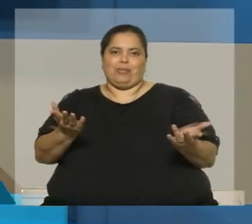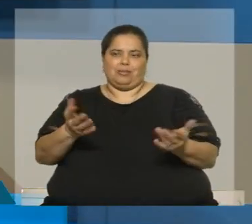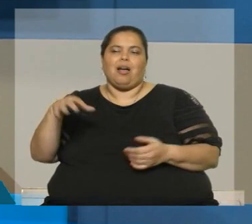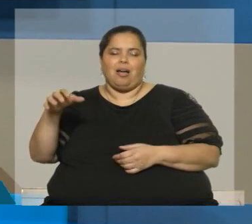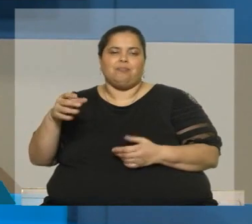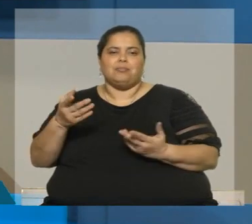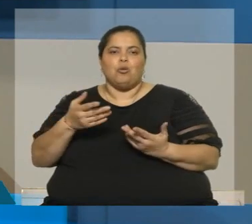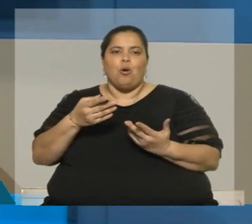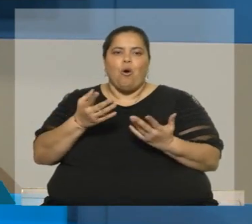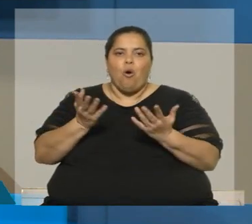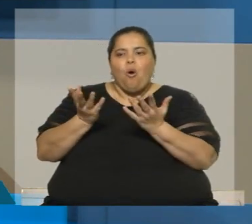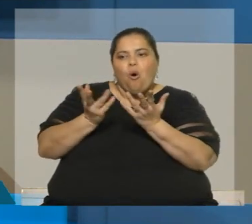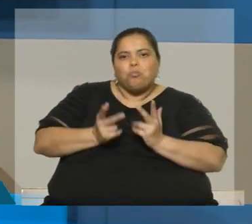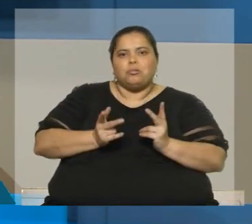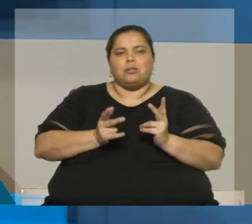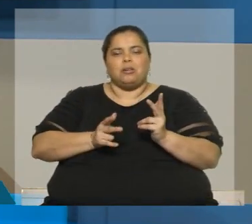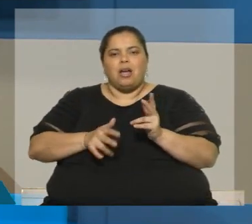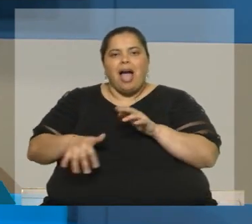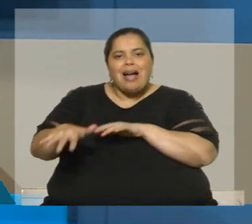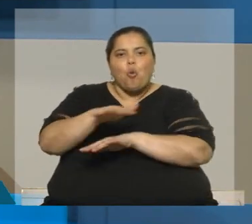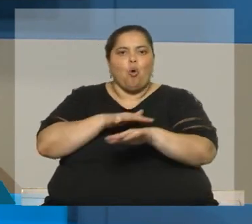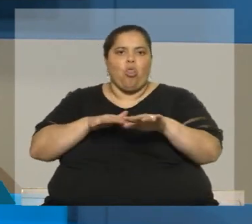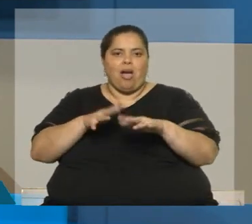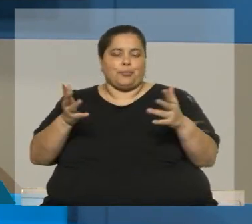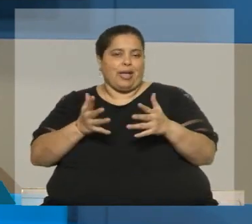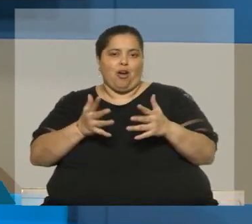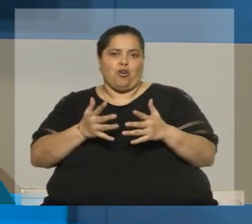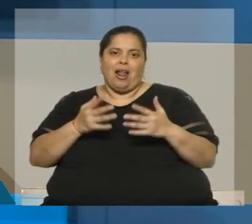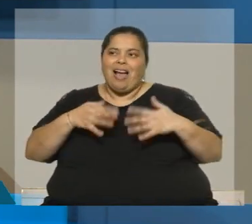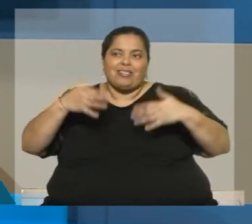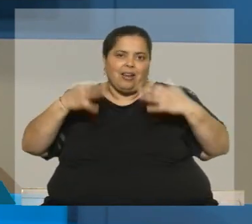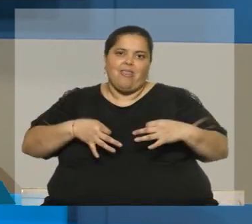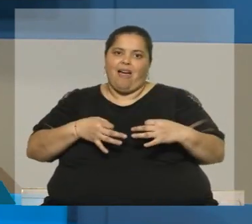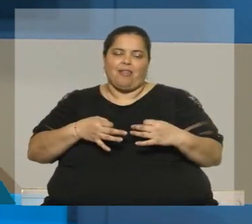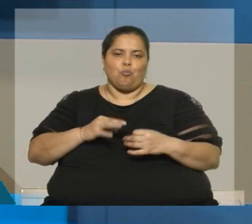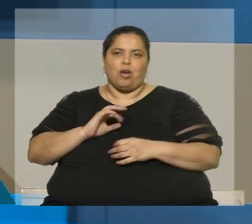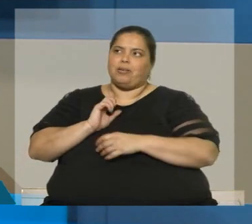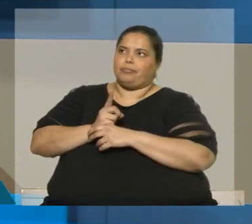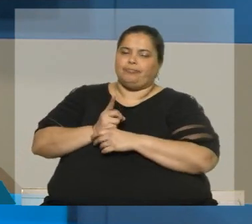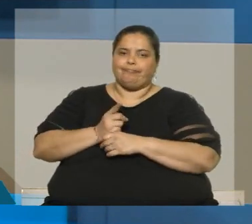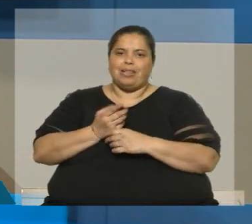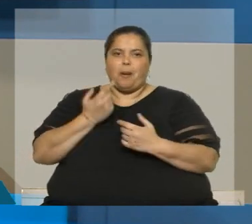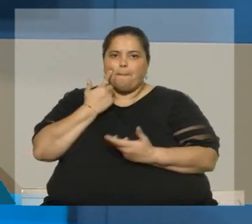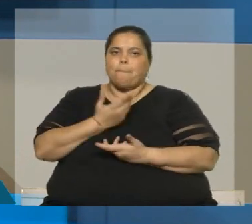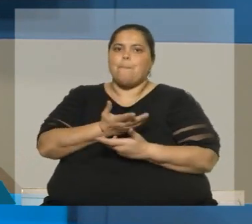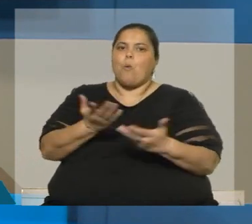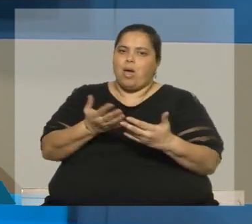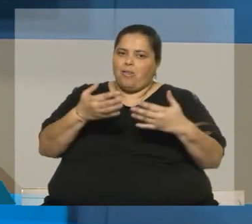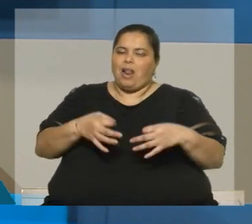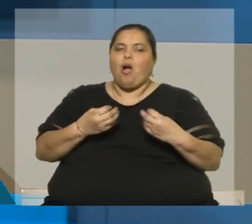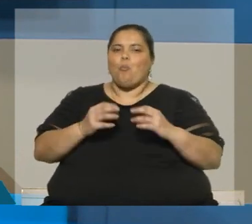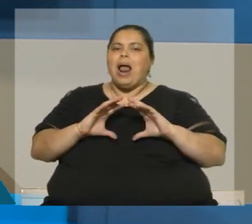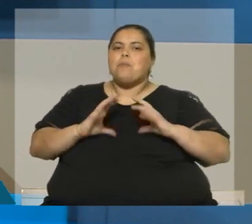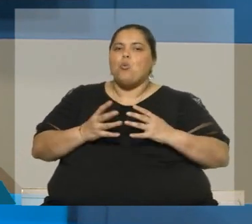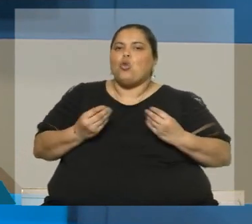yo creo que la realidad, la dura realidad nos ha puesto a todos en nuestro sitio y nos ha puesto delante del espejo del mundo en el